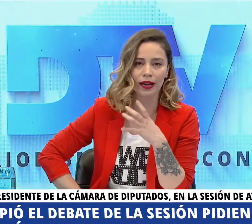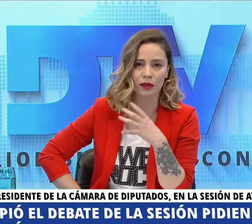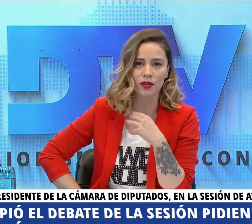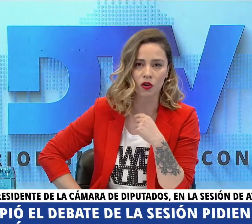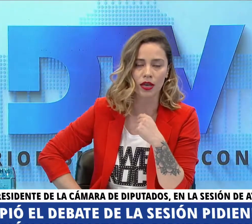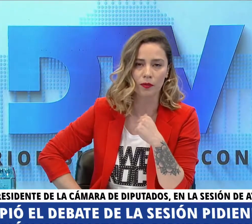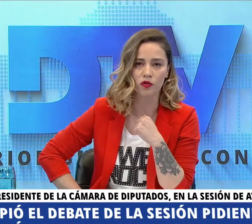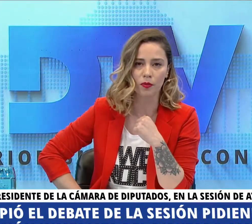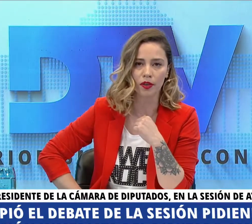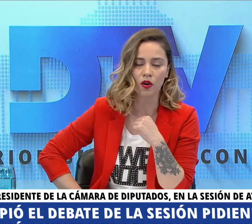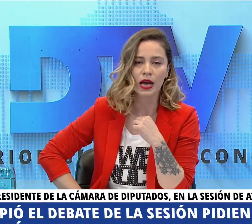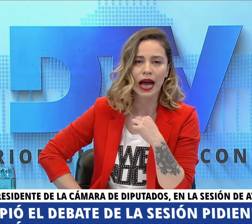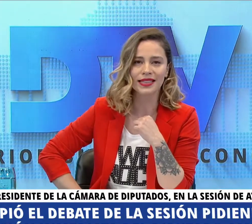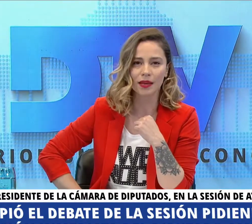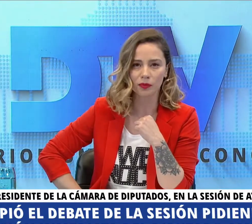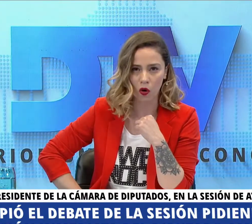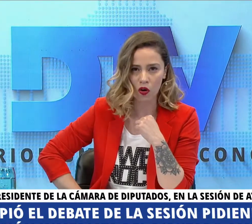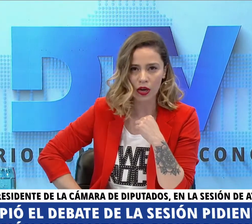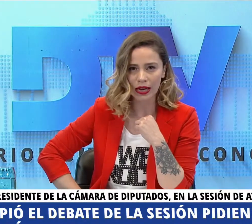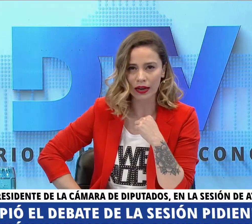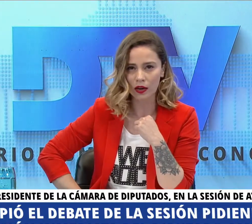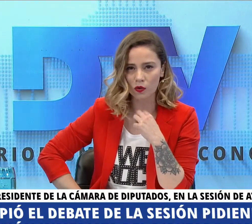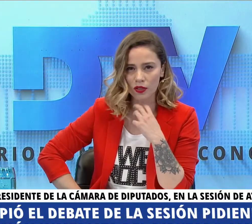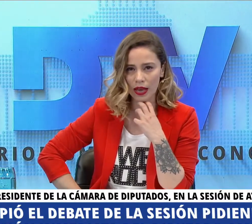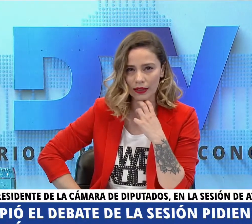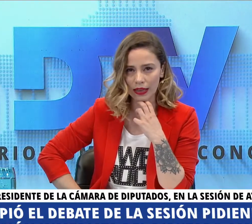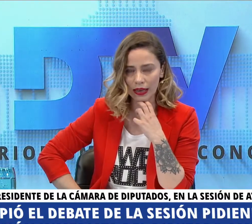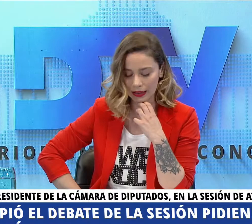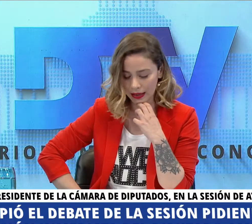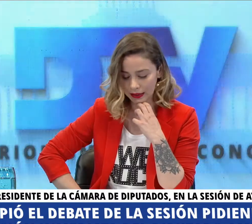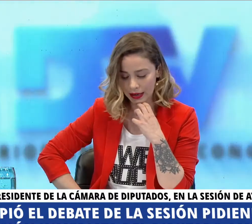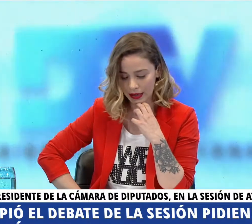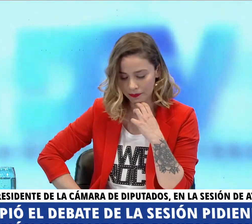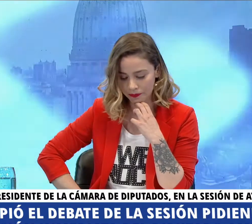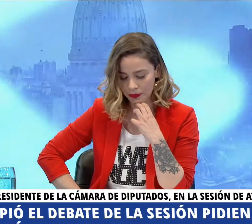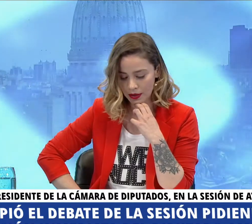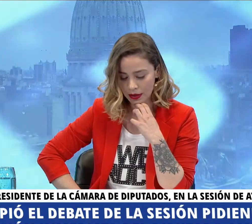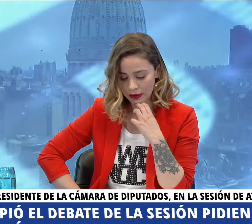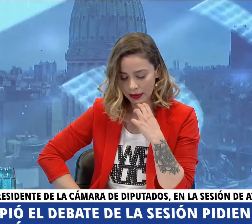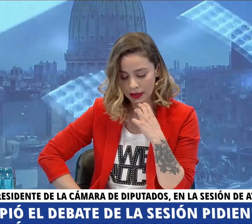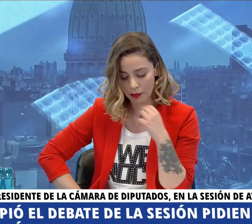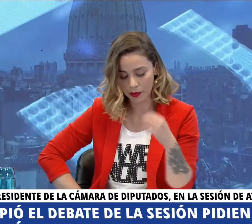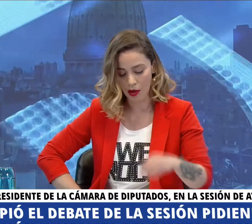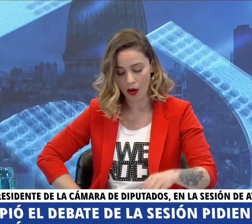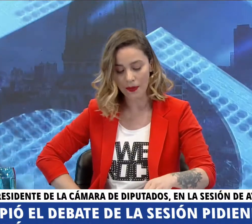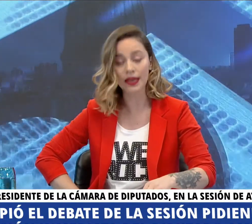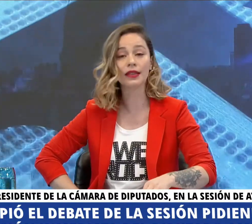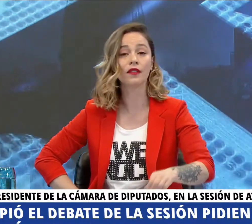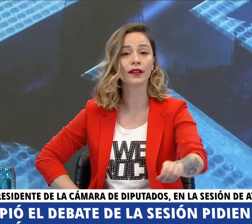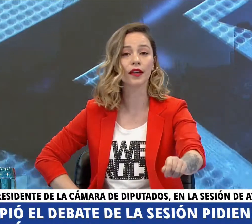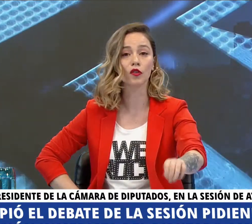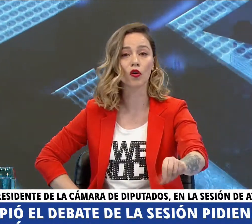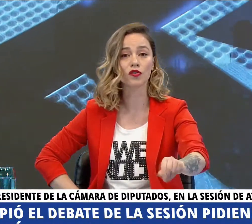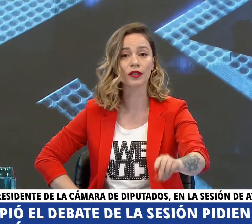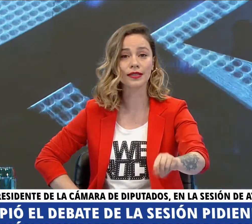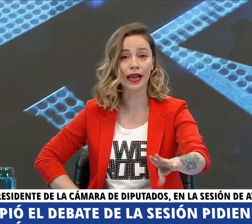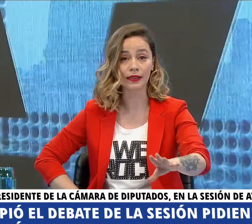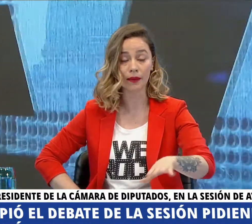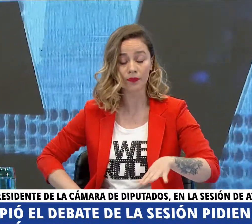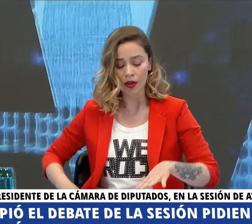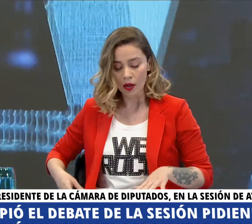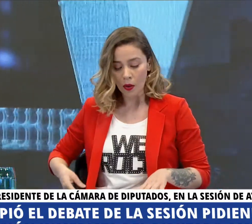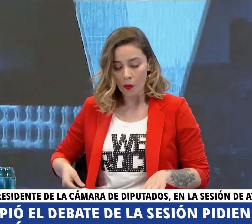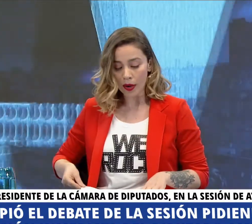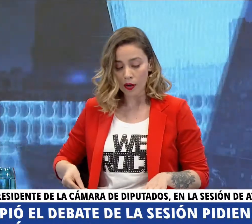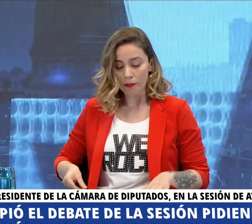respecto y la gran mayoría por supuesto aceptó la renuncia de este diputado Ameri del Frente de Todos de